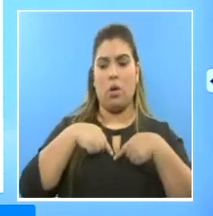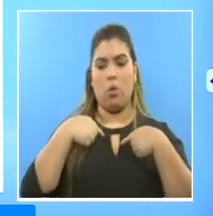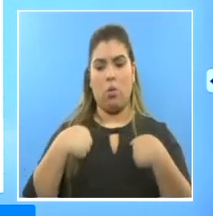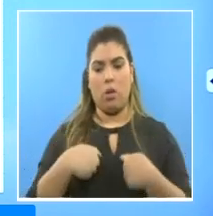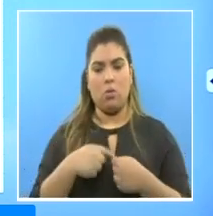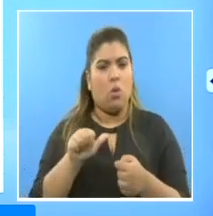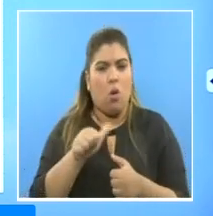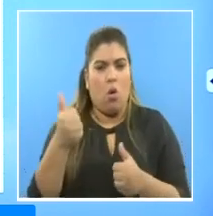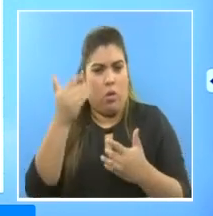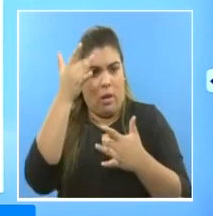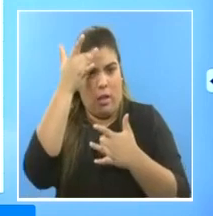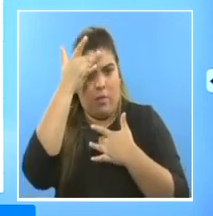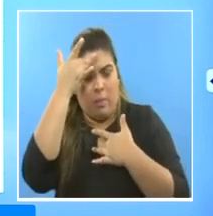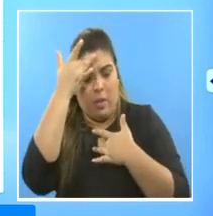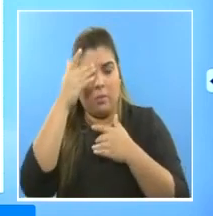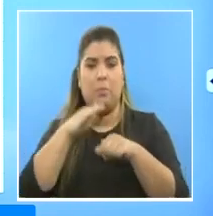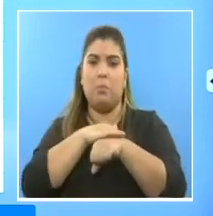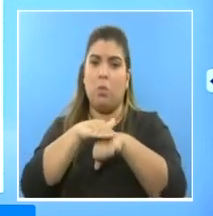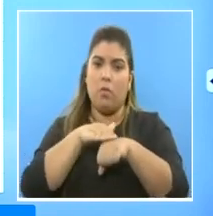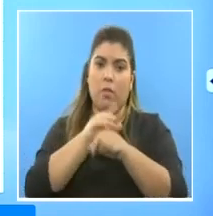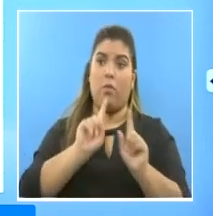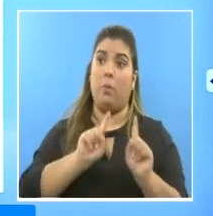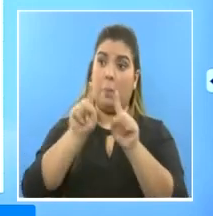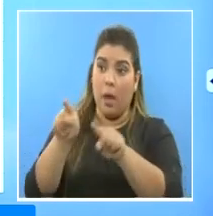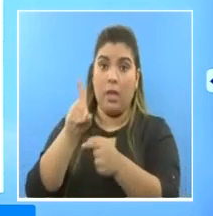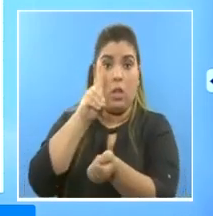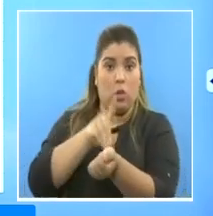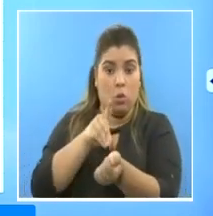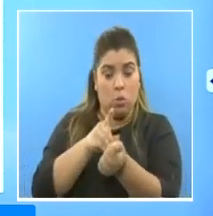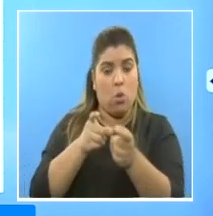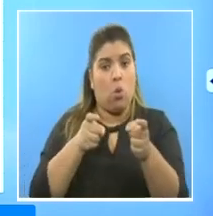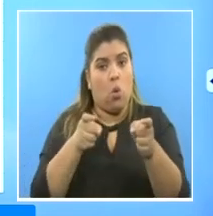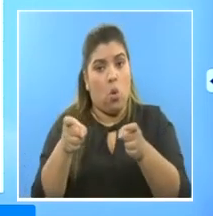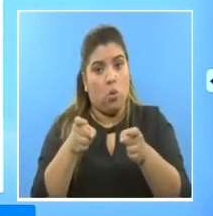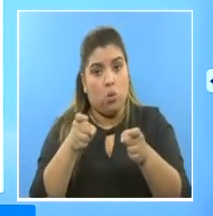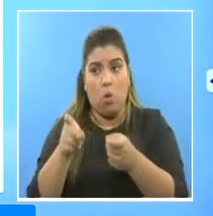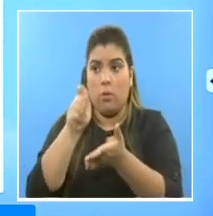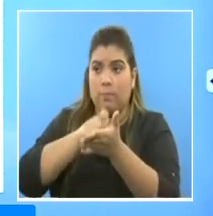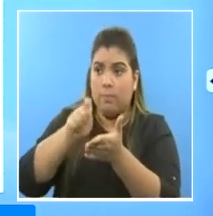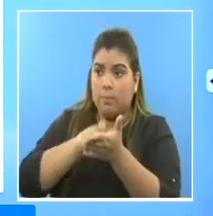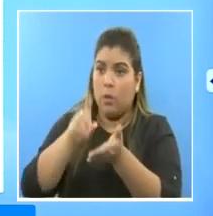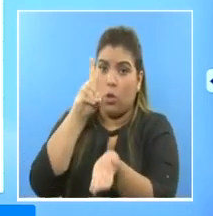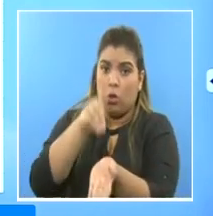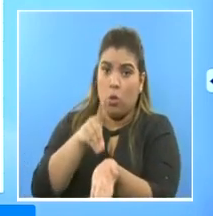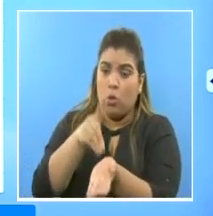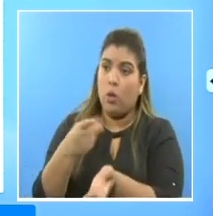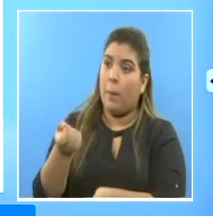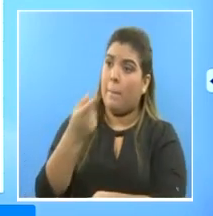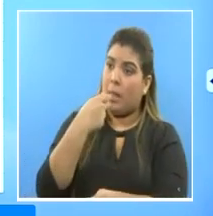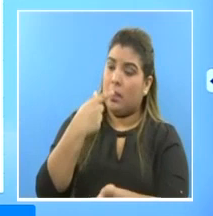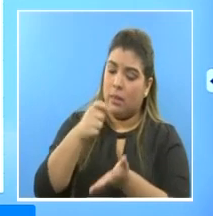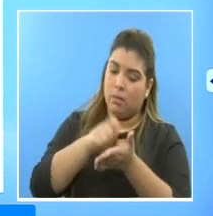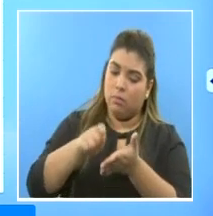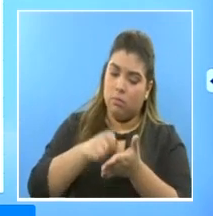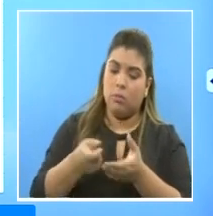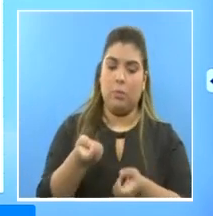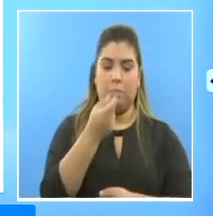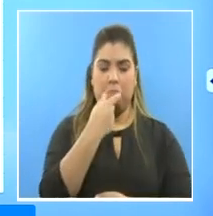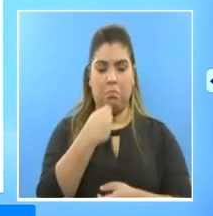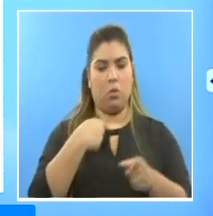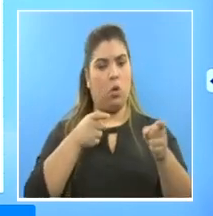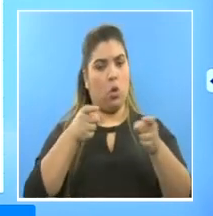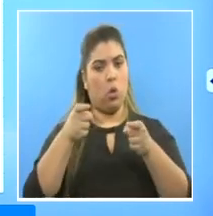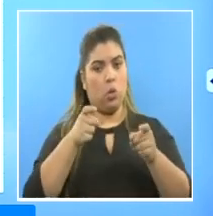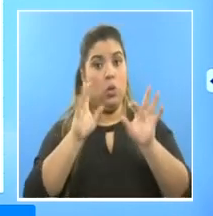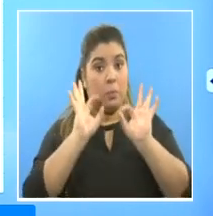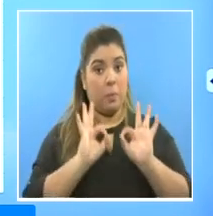salud y se tomen sus medicamentos para evitar tener complicaciones y que esto